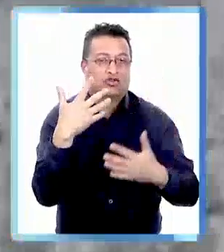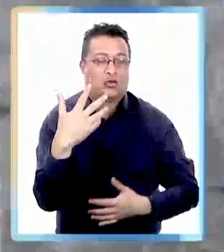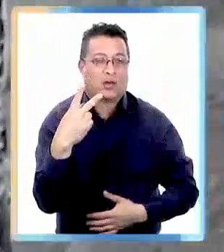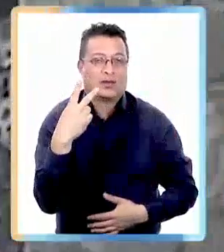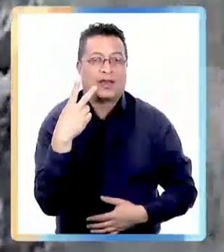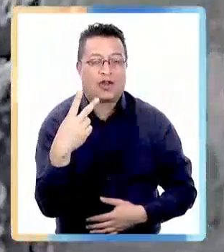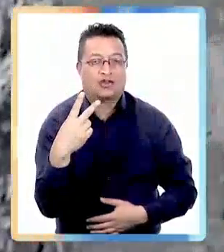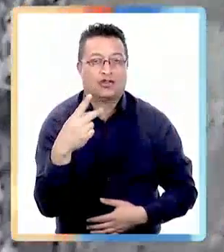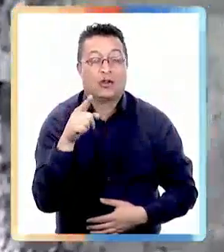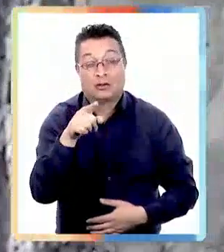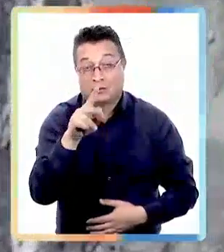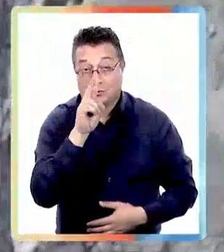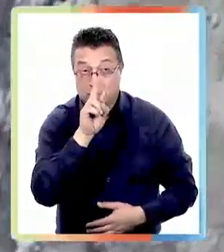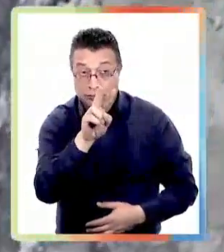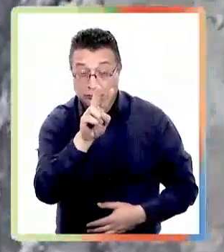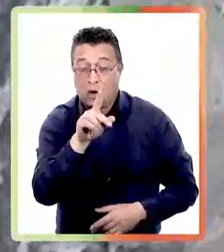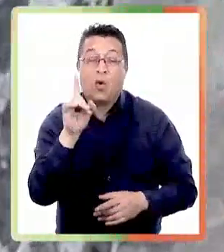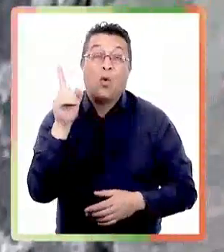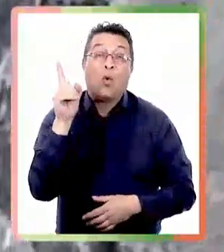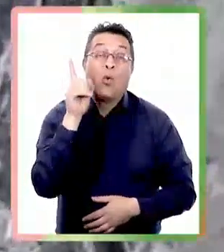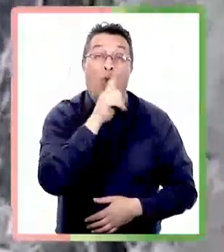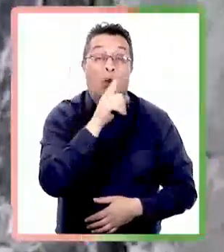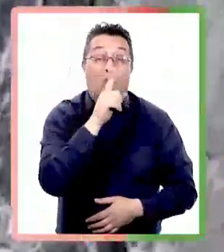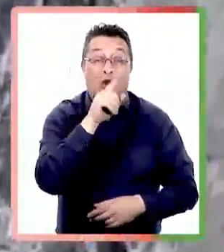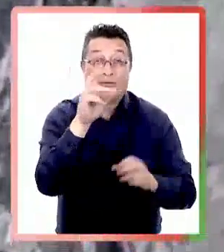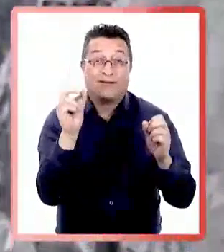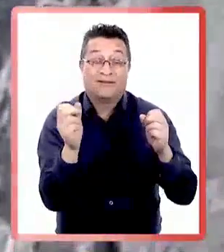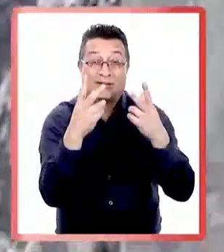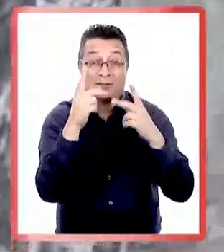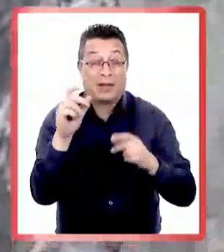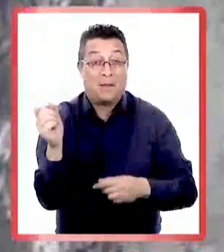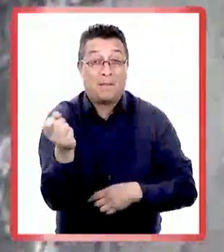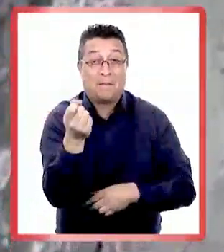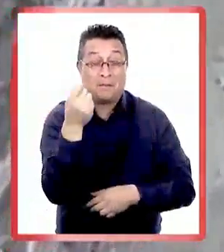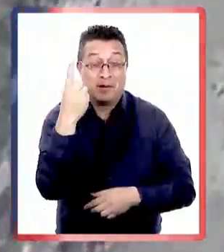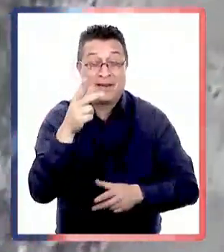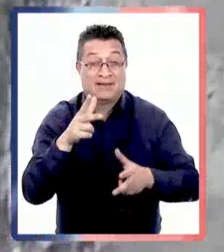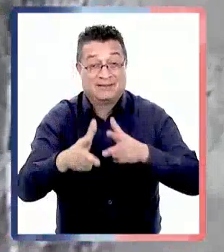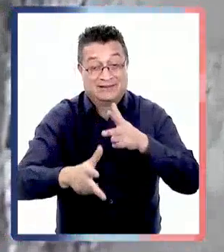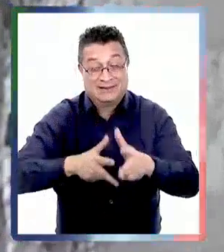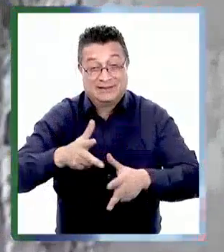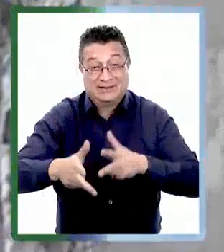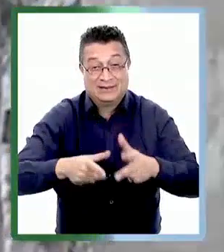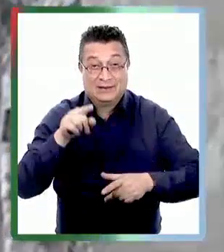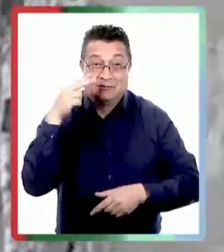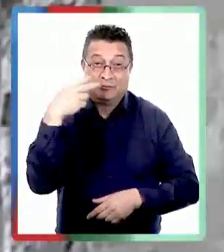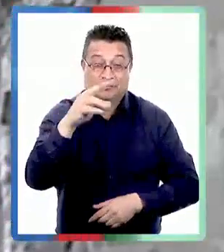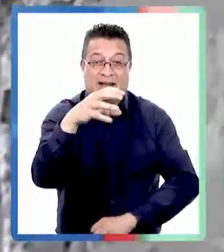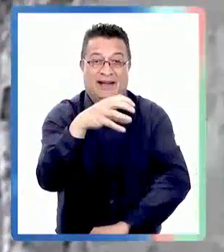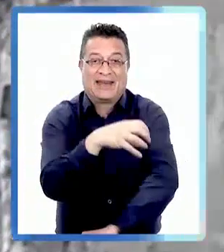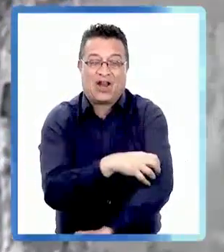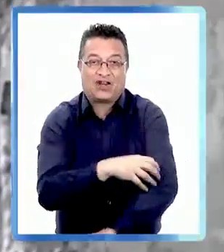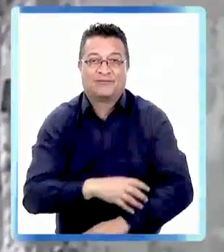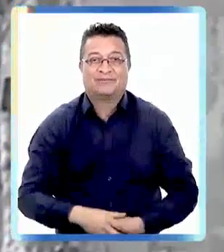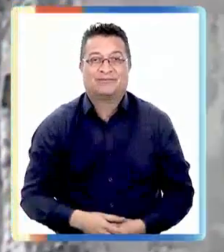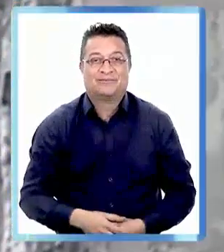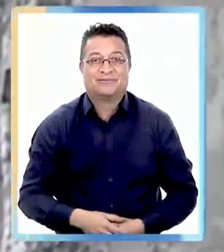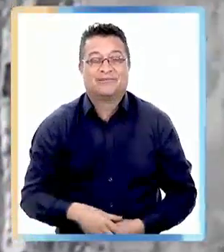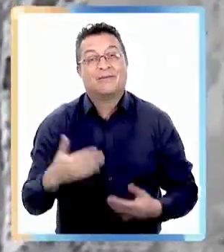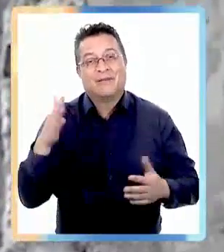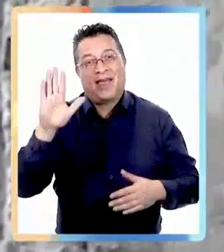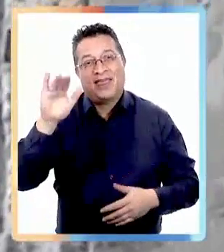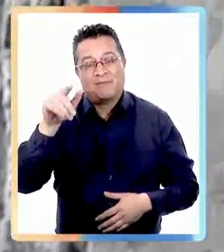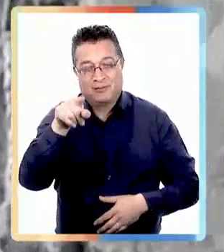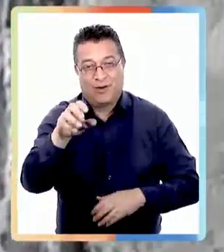1852 y es considerado como el último sobreviviente del primer sistema ferroviario de la región nos